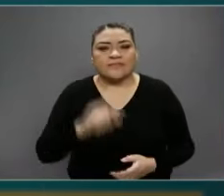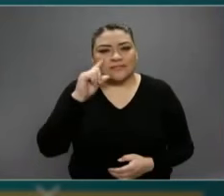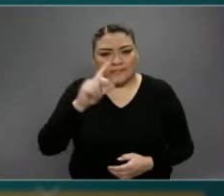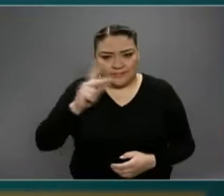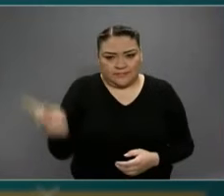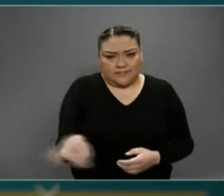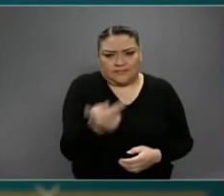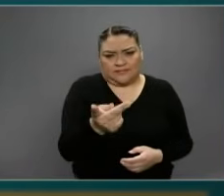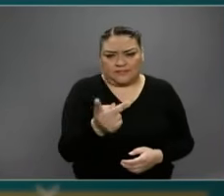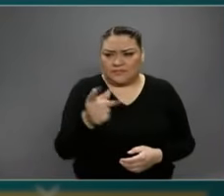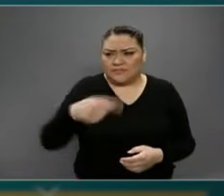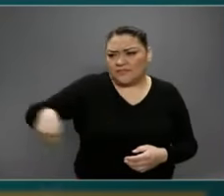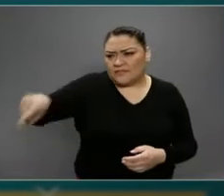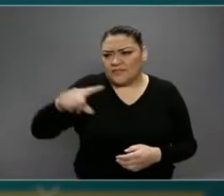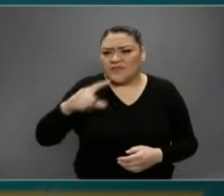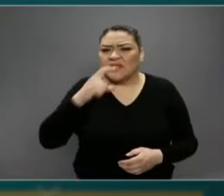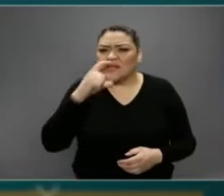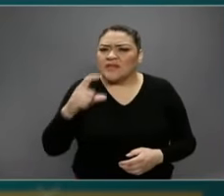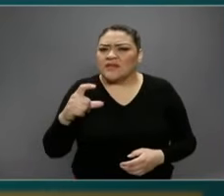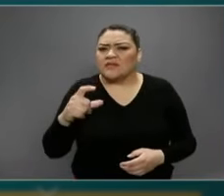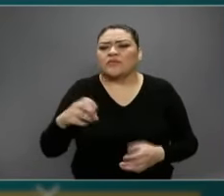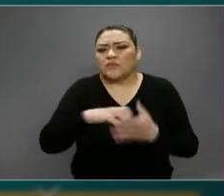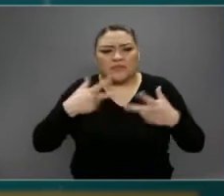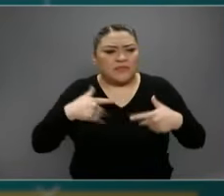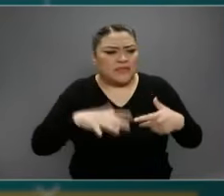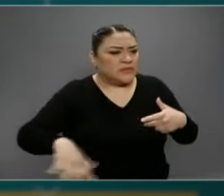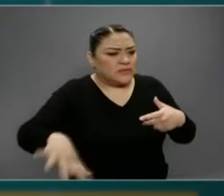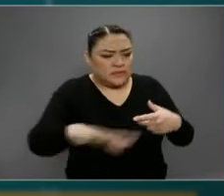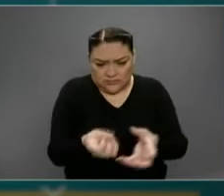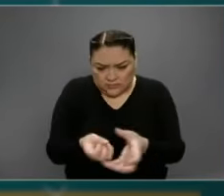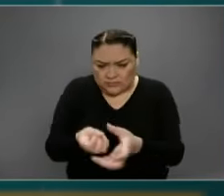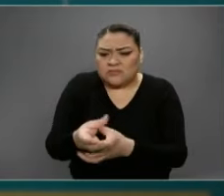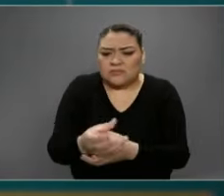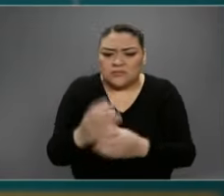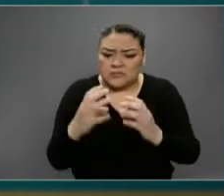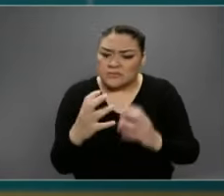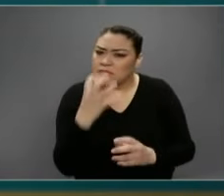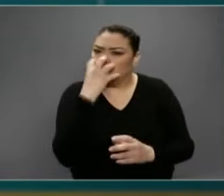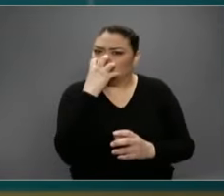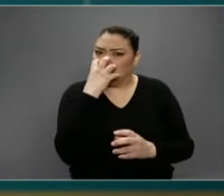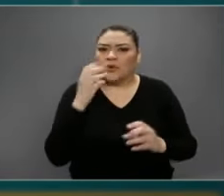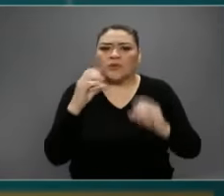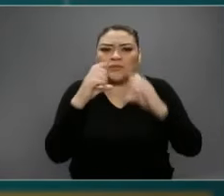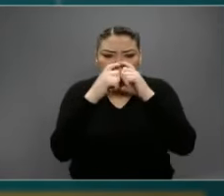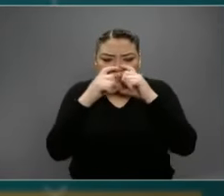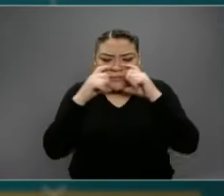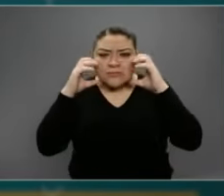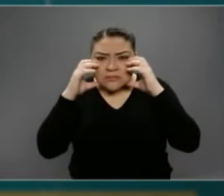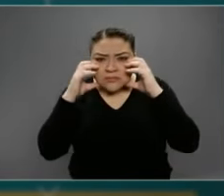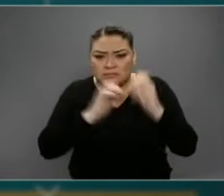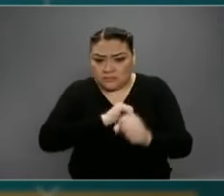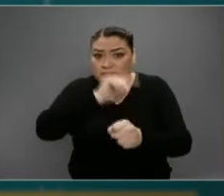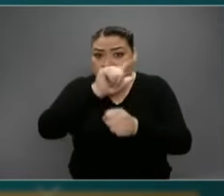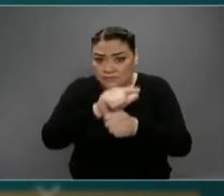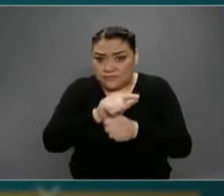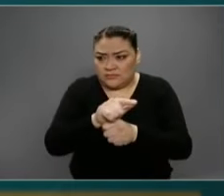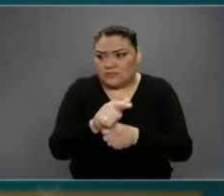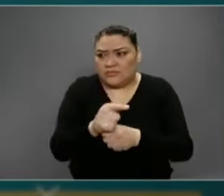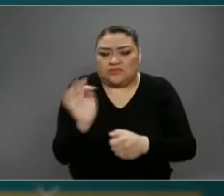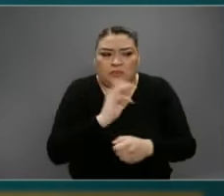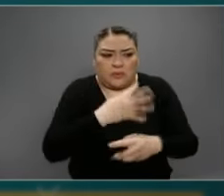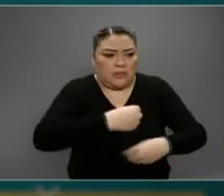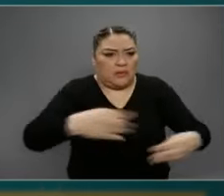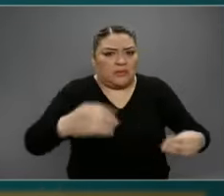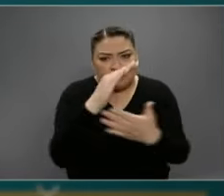¿Por qué no recomiendan el uso de máscaras a toda la población que sale? Podría disminuir la velocidad de contagio. Si bien es un problema el